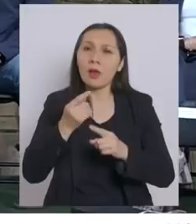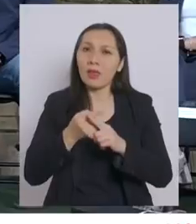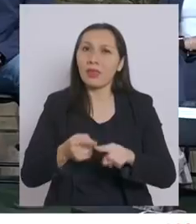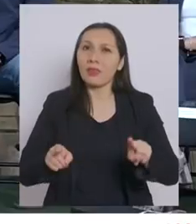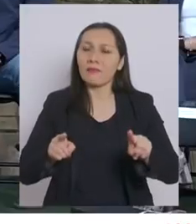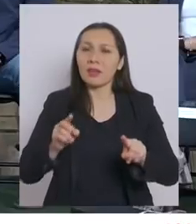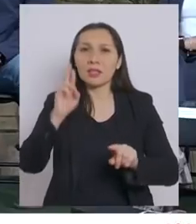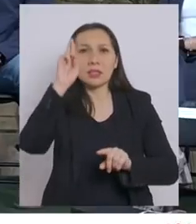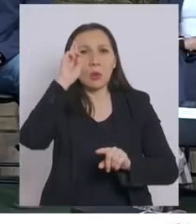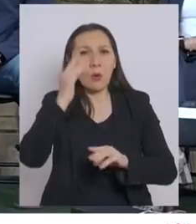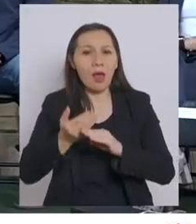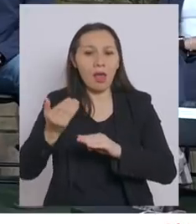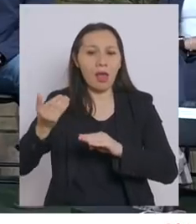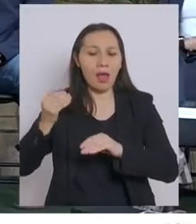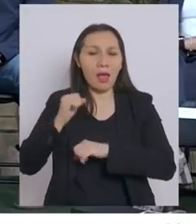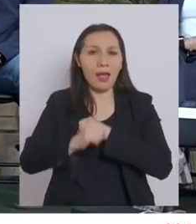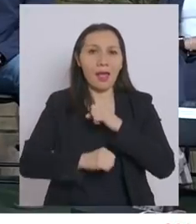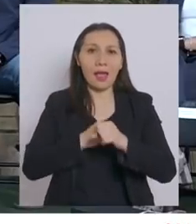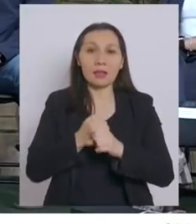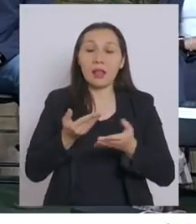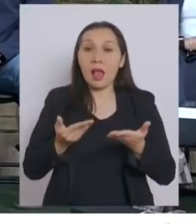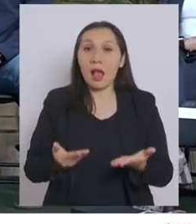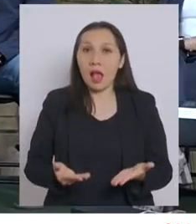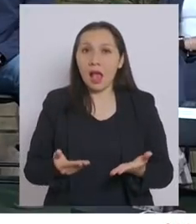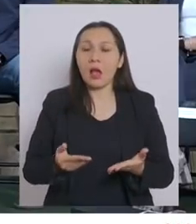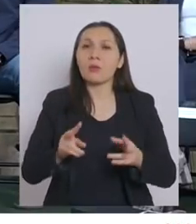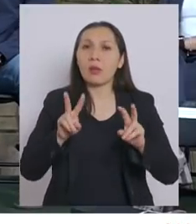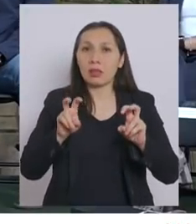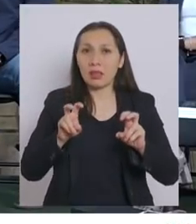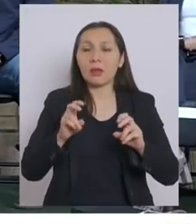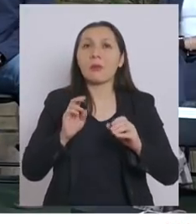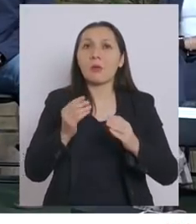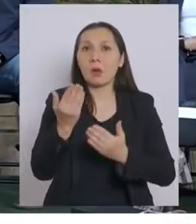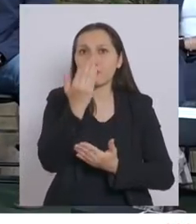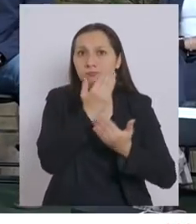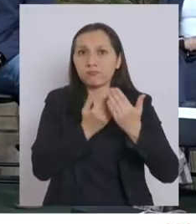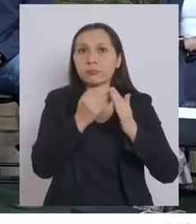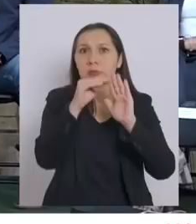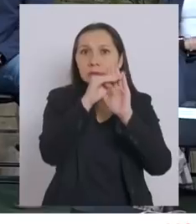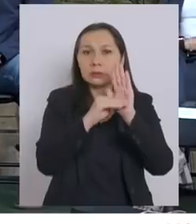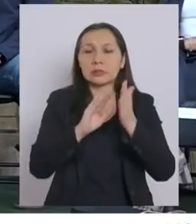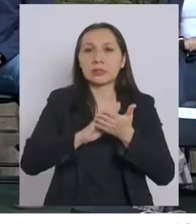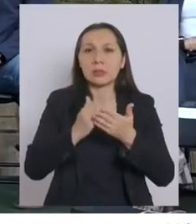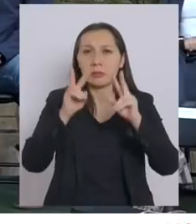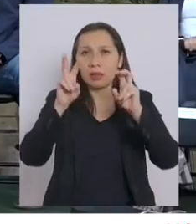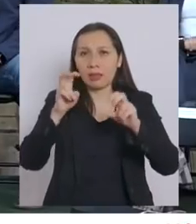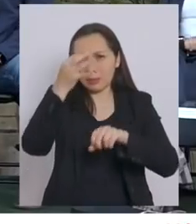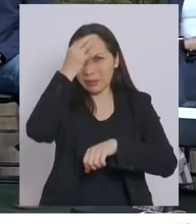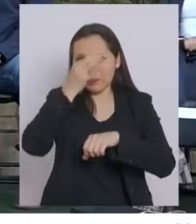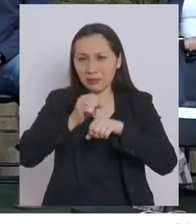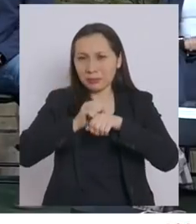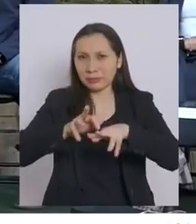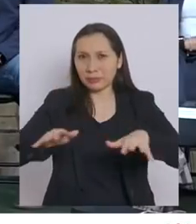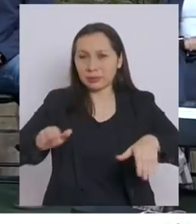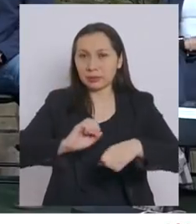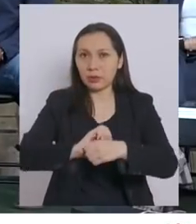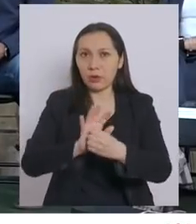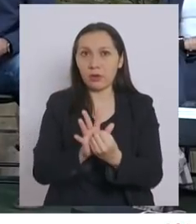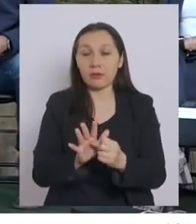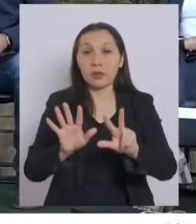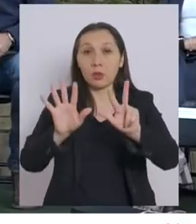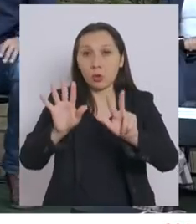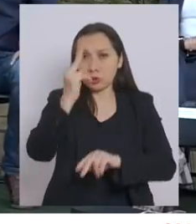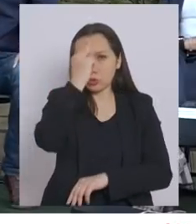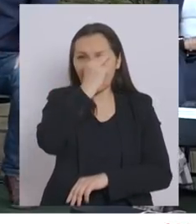distinta a la de otros años. Esta vez cruzada por medidas sanitarias producto de la pandemia del COVID-19. El